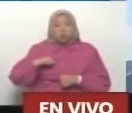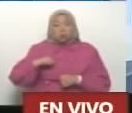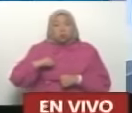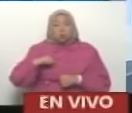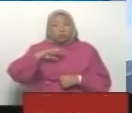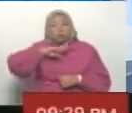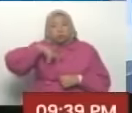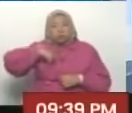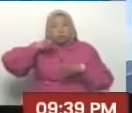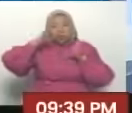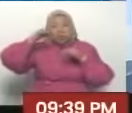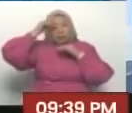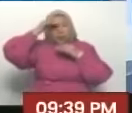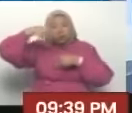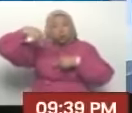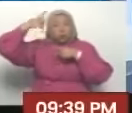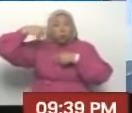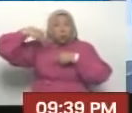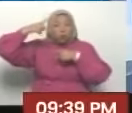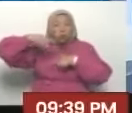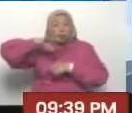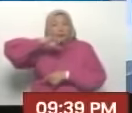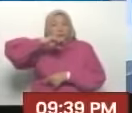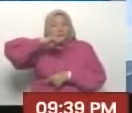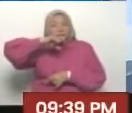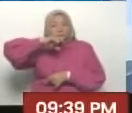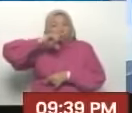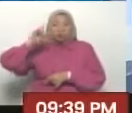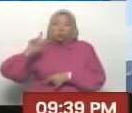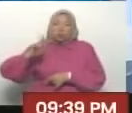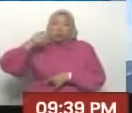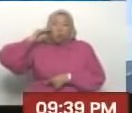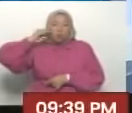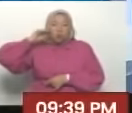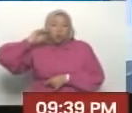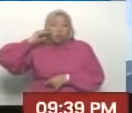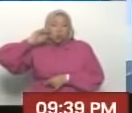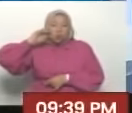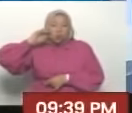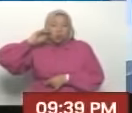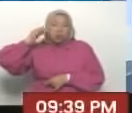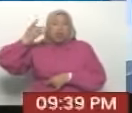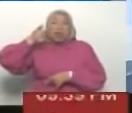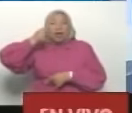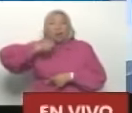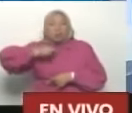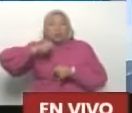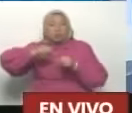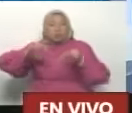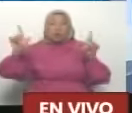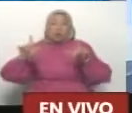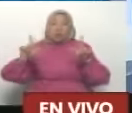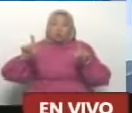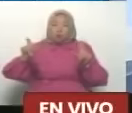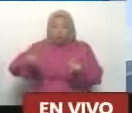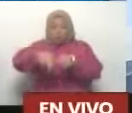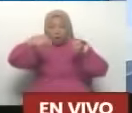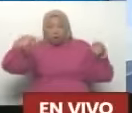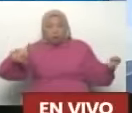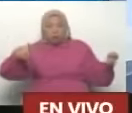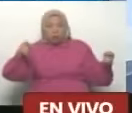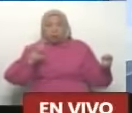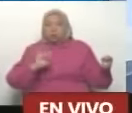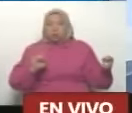Nosotros no dependemos de TikTok, de Instagram, de Facebook. Como antes no dependíamos de las televisoras, de los diarios, de las radios.